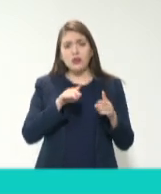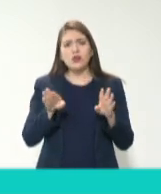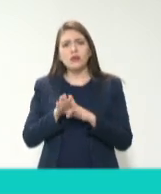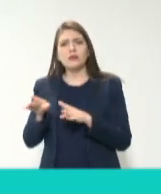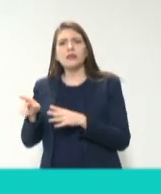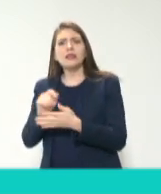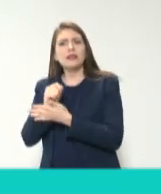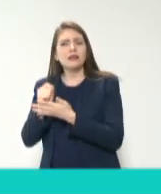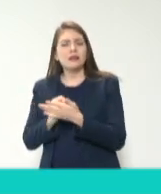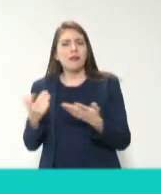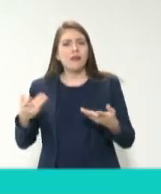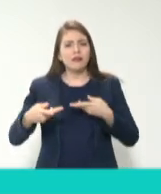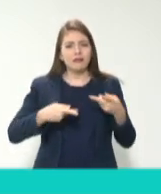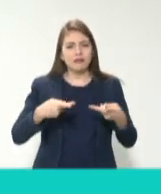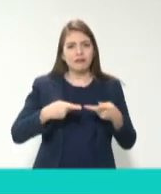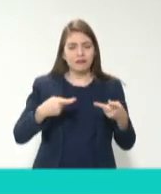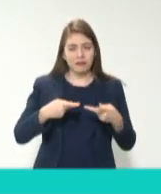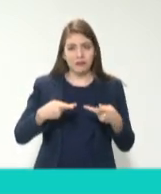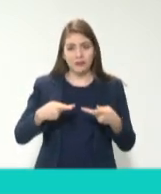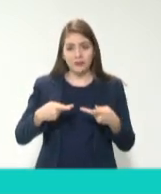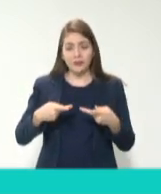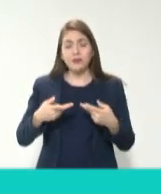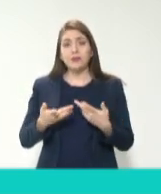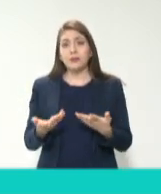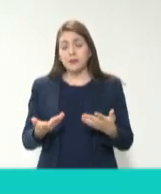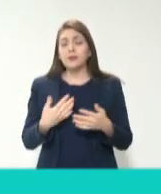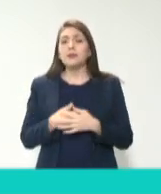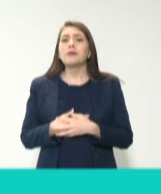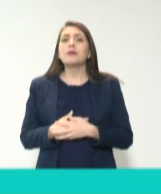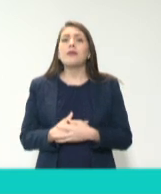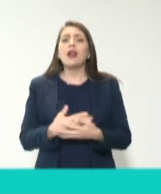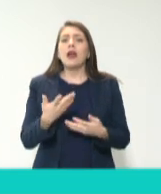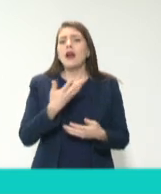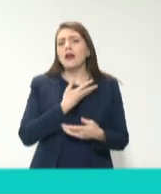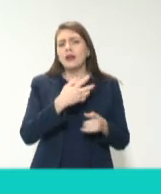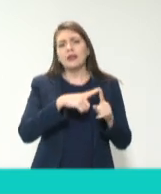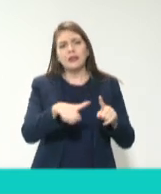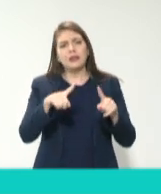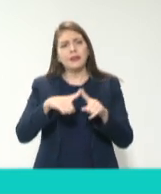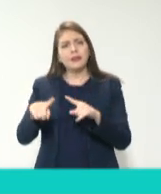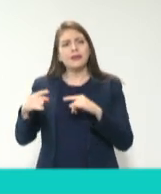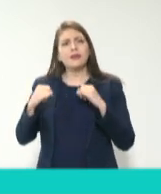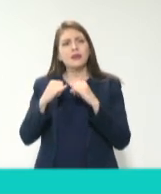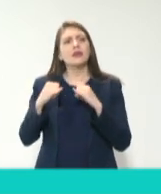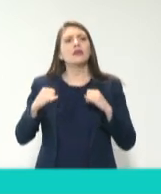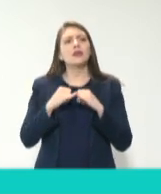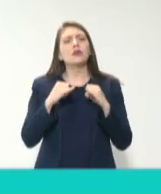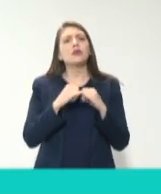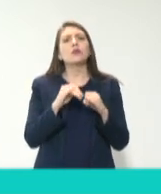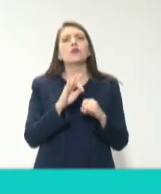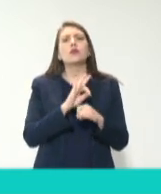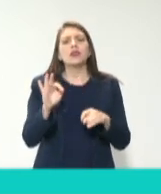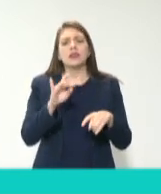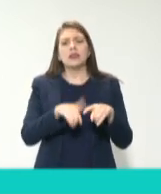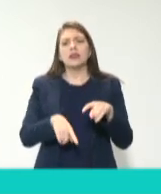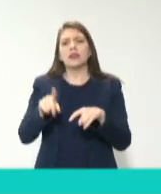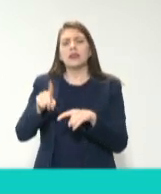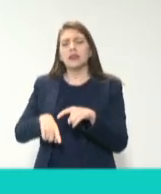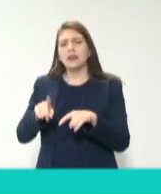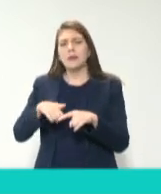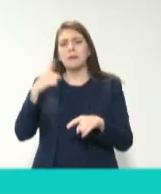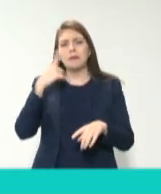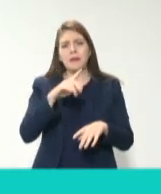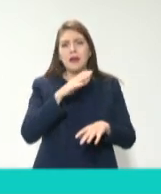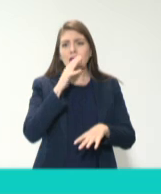las diferentes instituciones que pueden atacar de un lado u otro a la